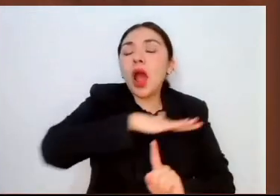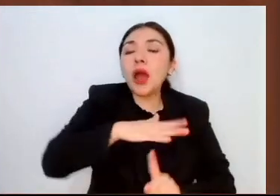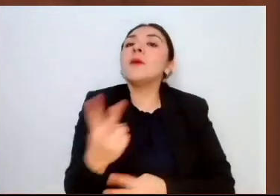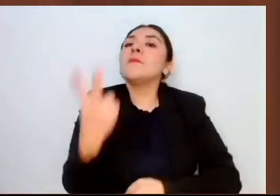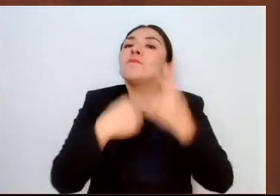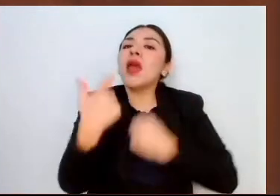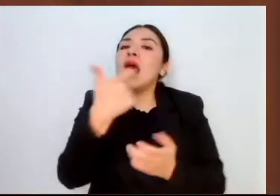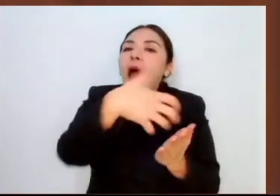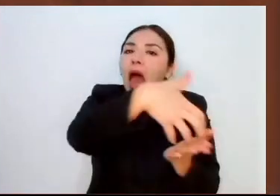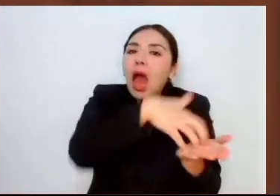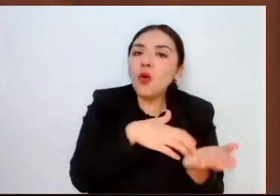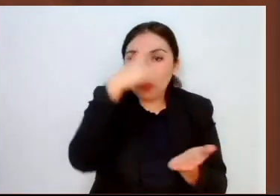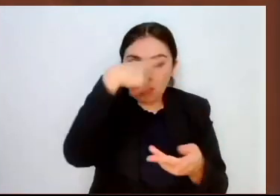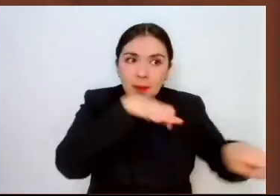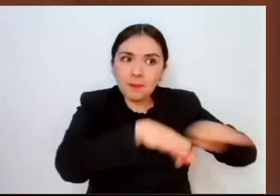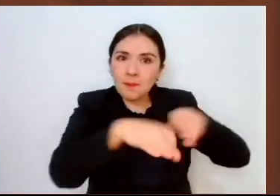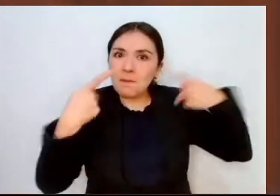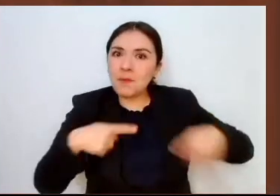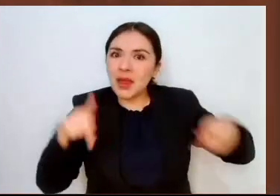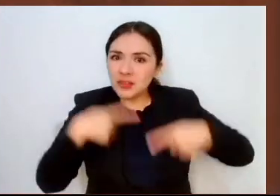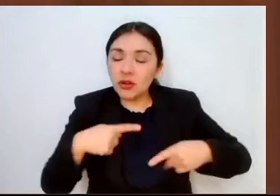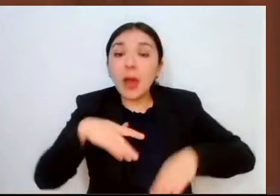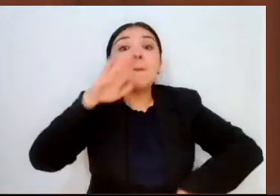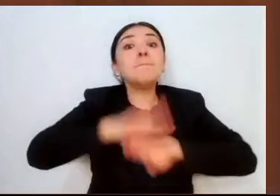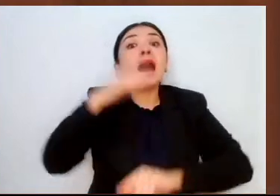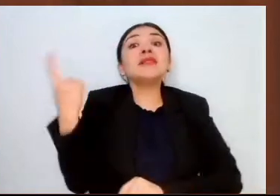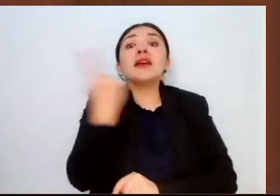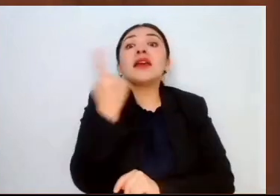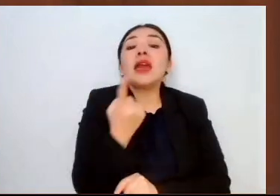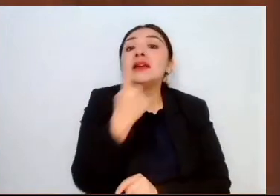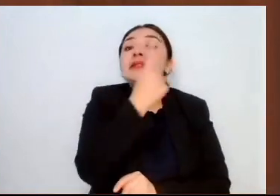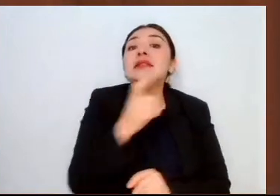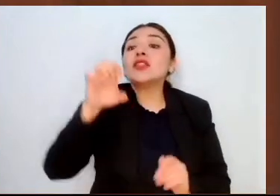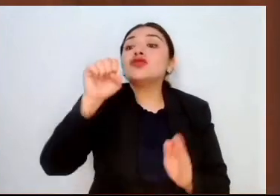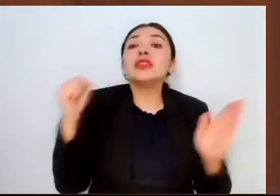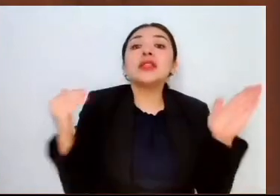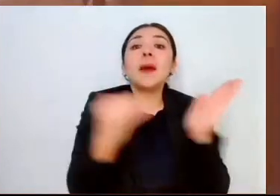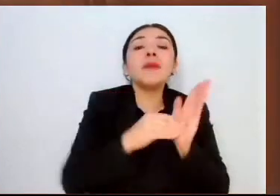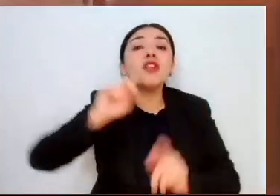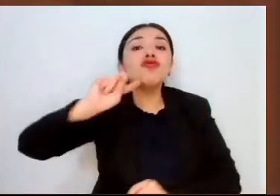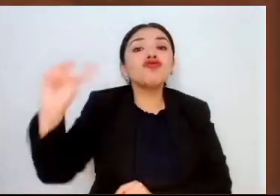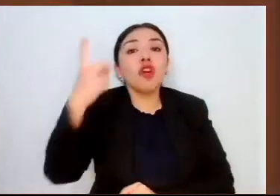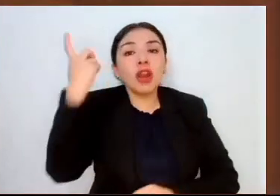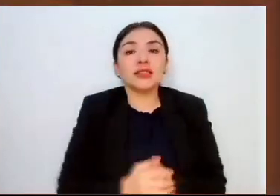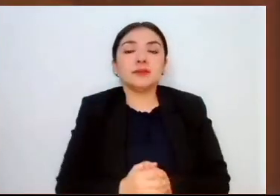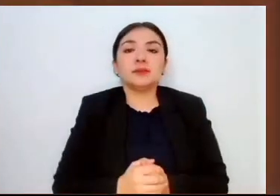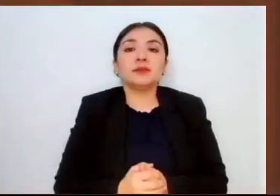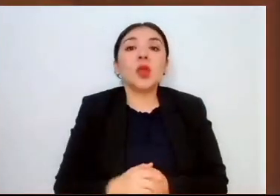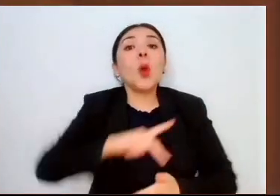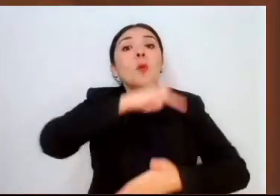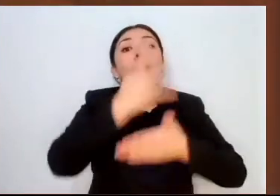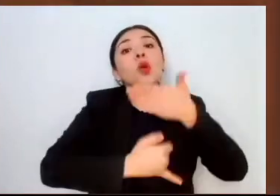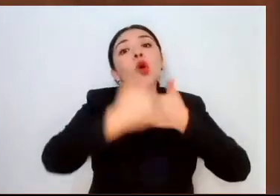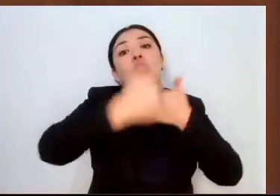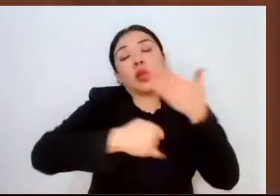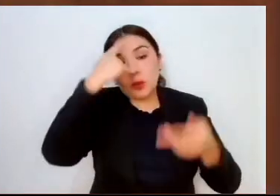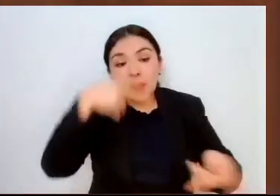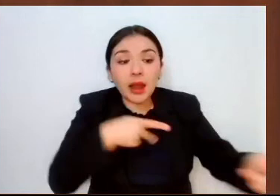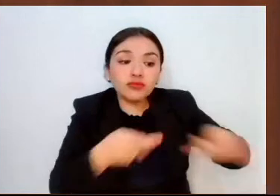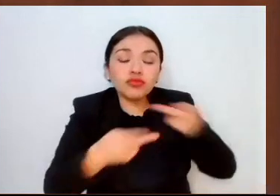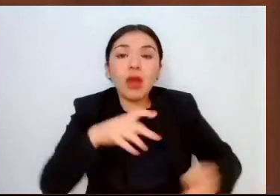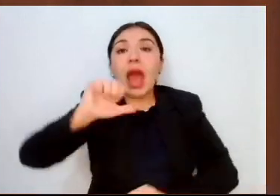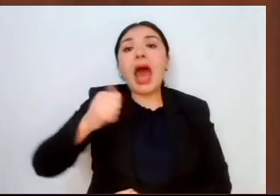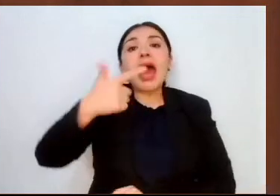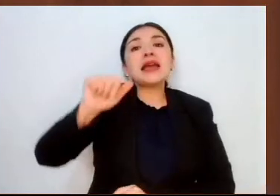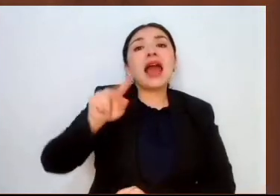productores superiores a los 160 mil dólares. Proyecto estratégico del agave. El